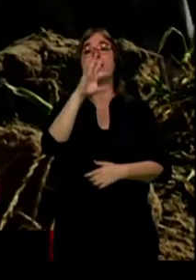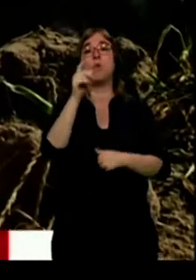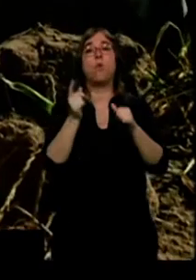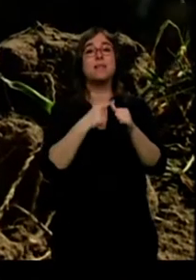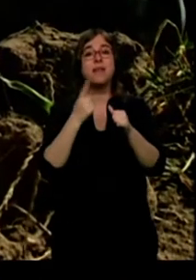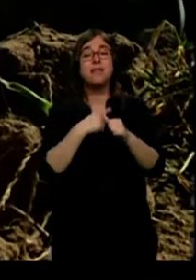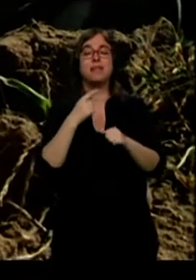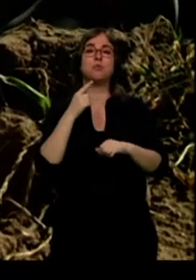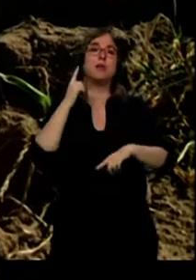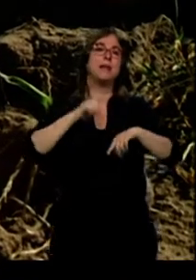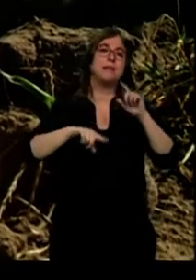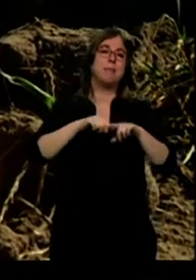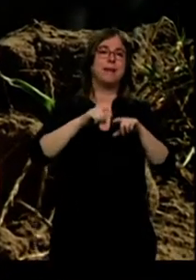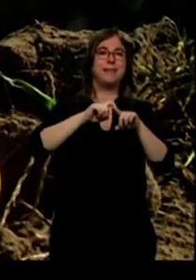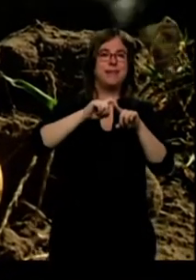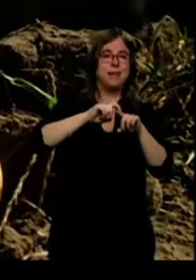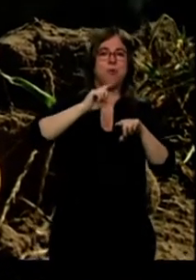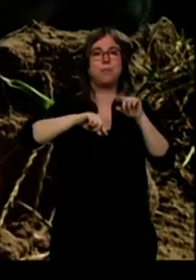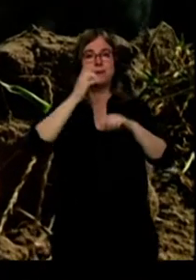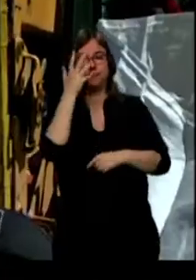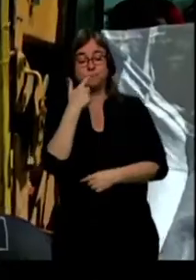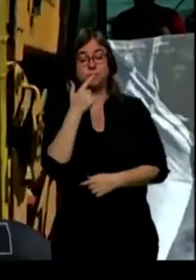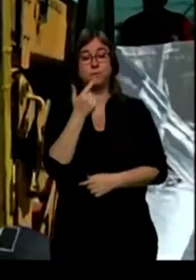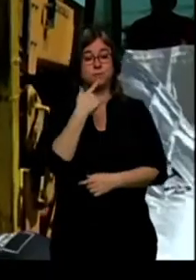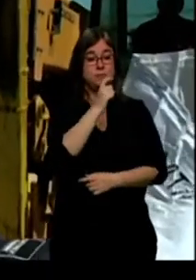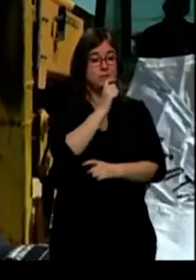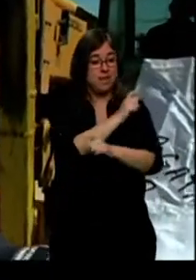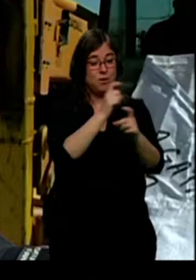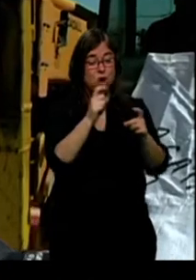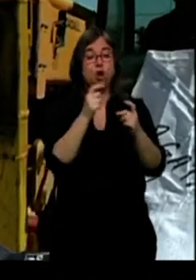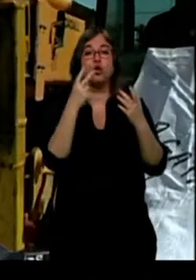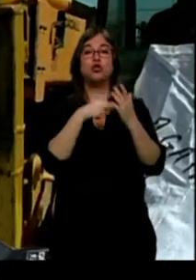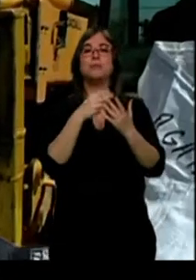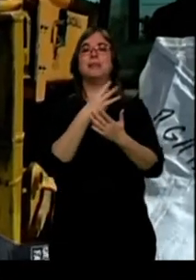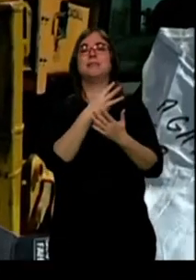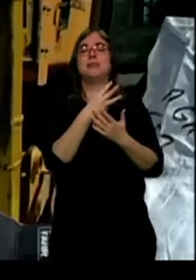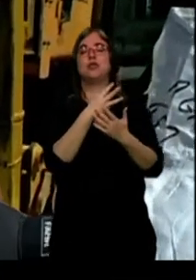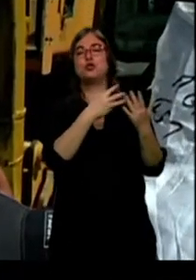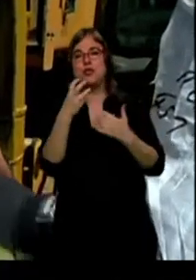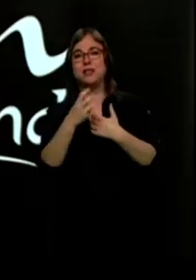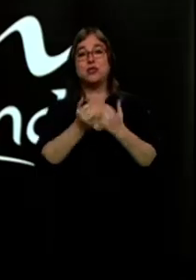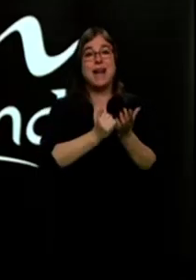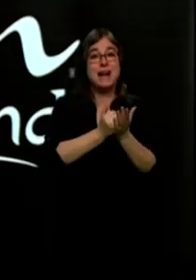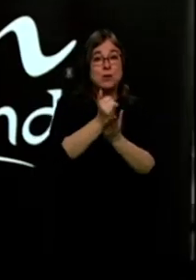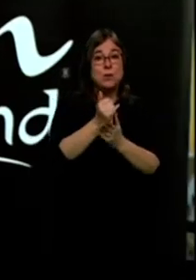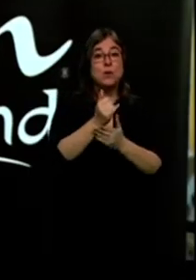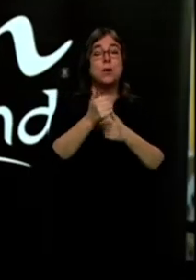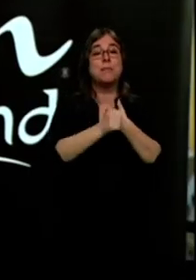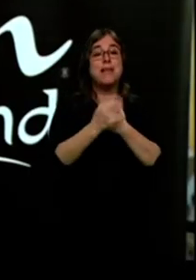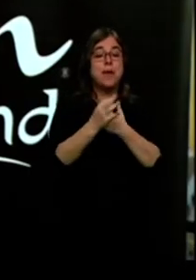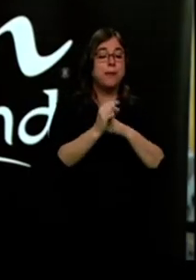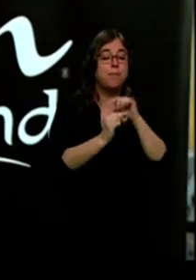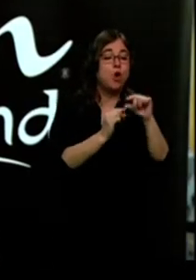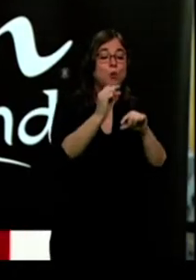color. Las organizaciones agrarias recuerdan a los 3.800 agricultores de patata la necesidad de ir poco a poco. Que no arranquemos todos al mismo